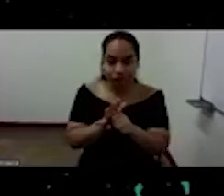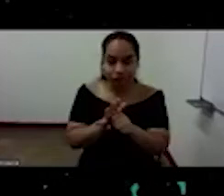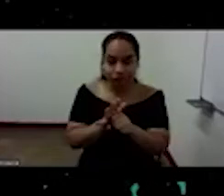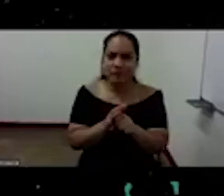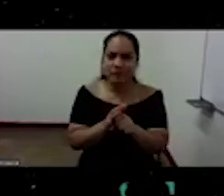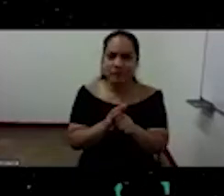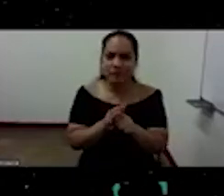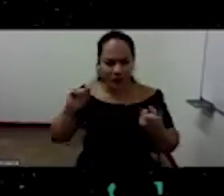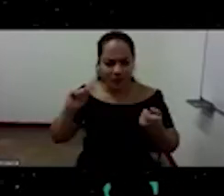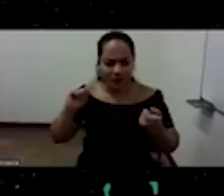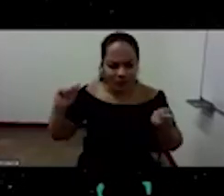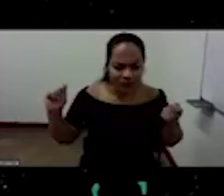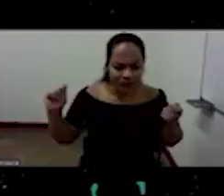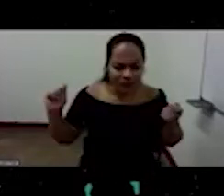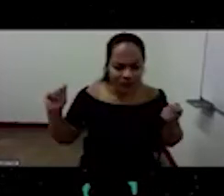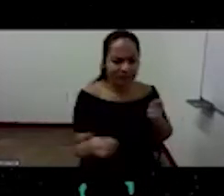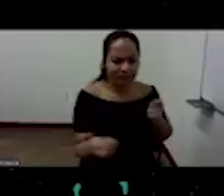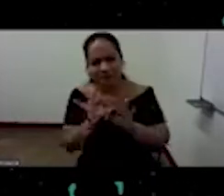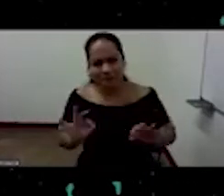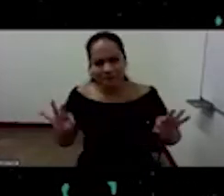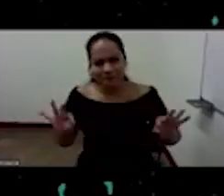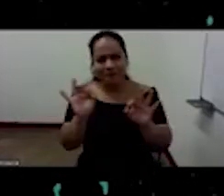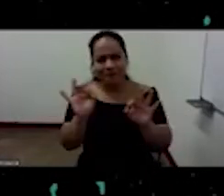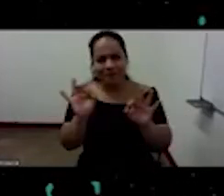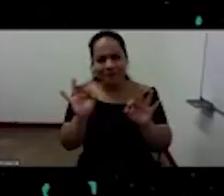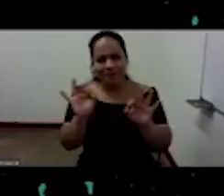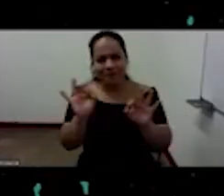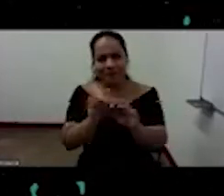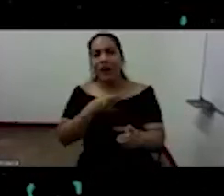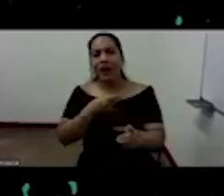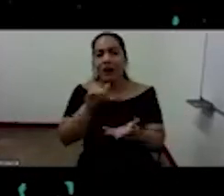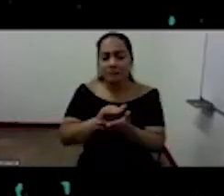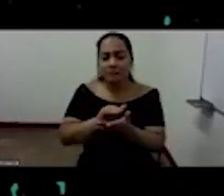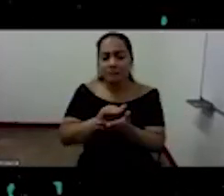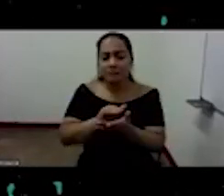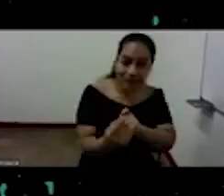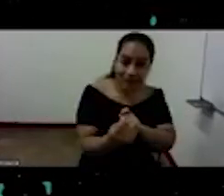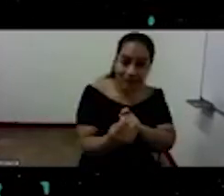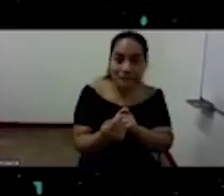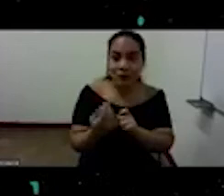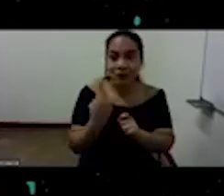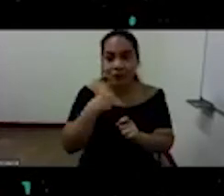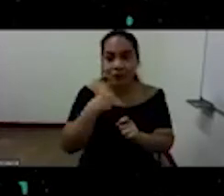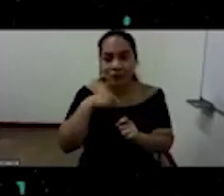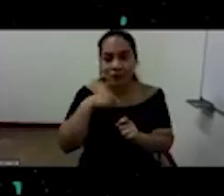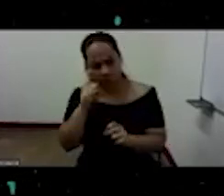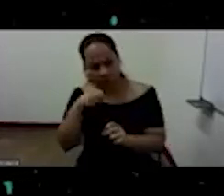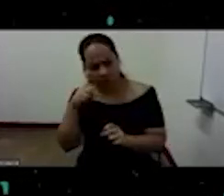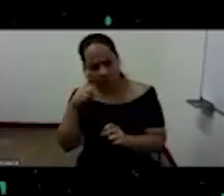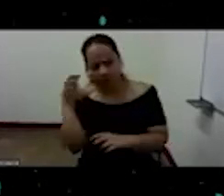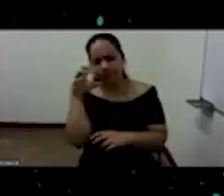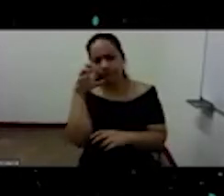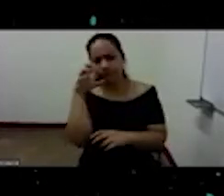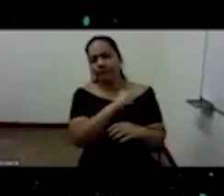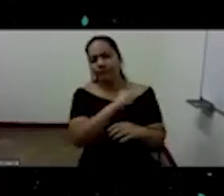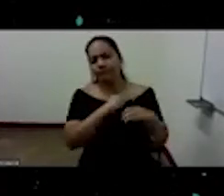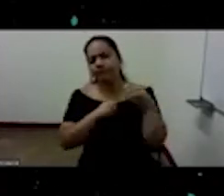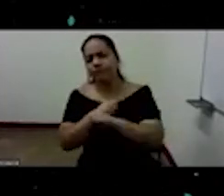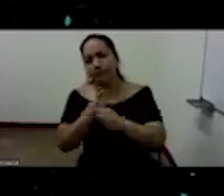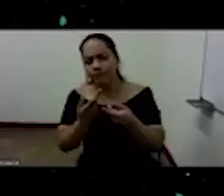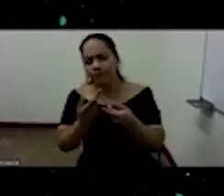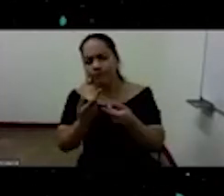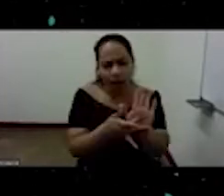fundamental. El cambio que podemos identificar diciendo